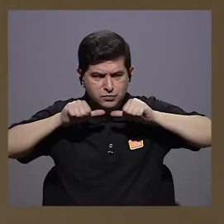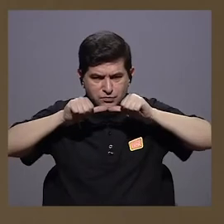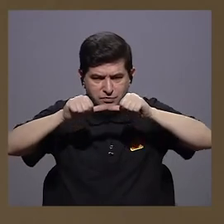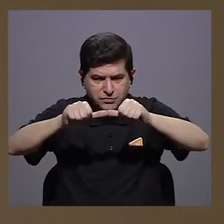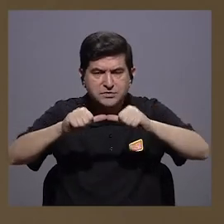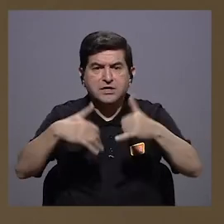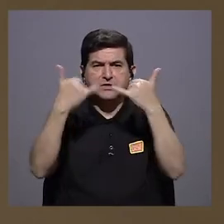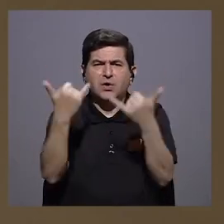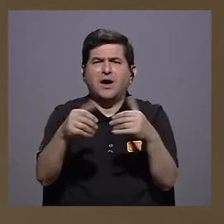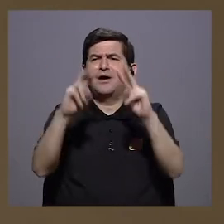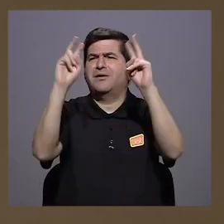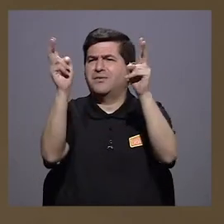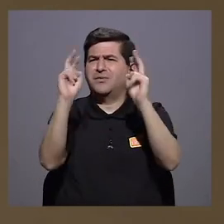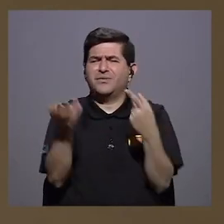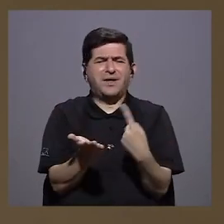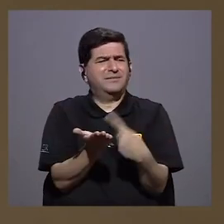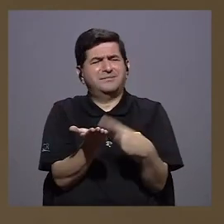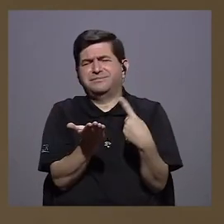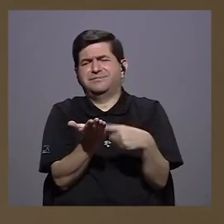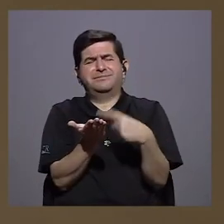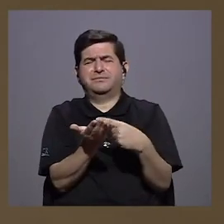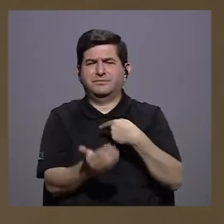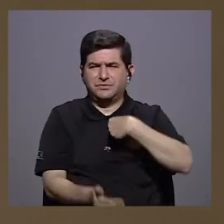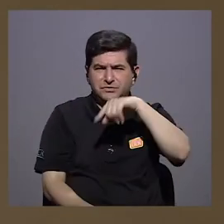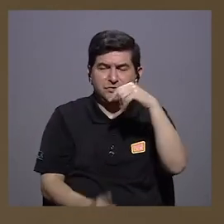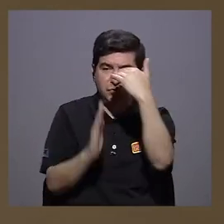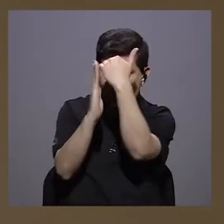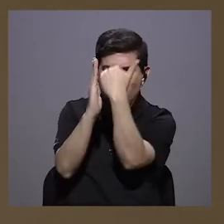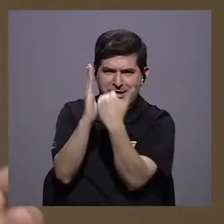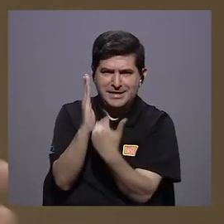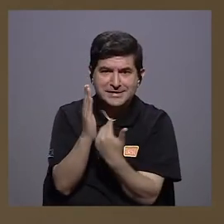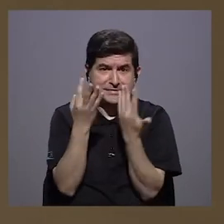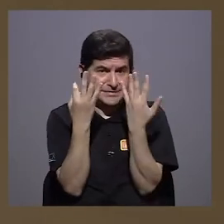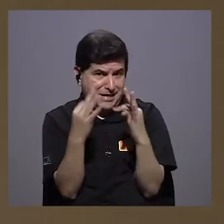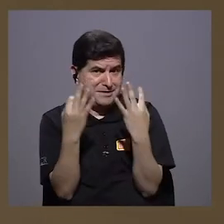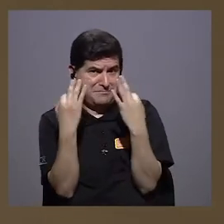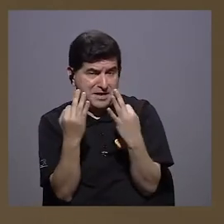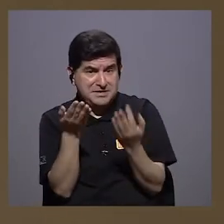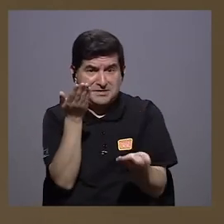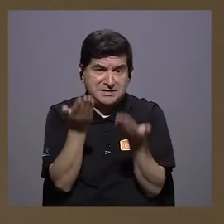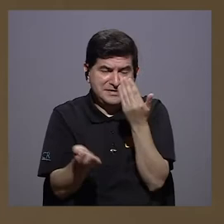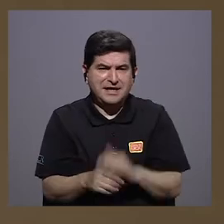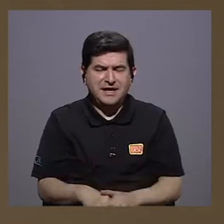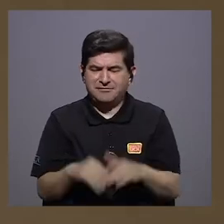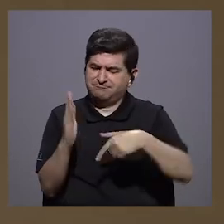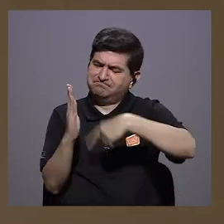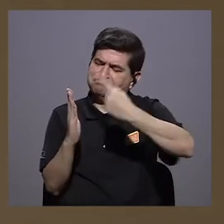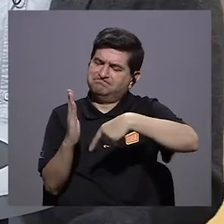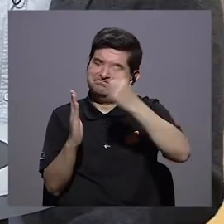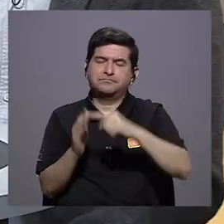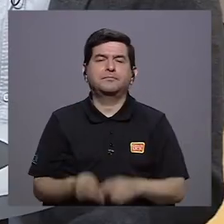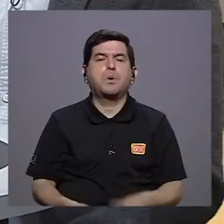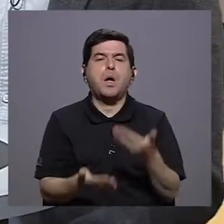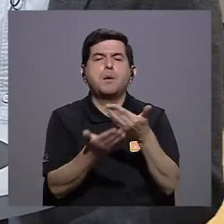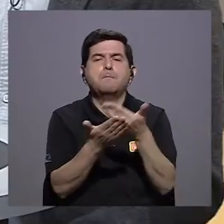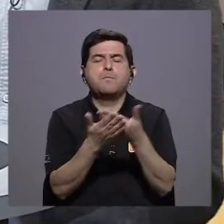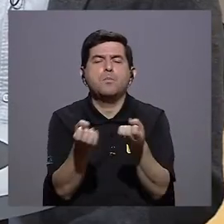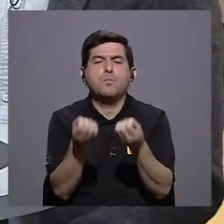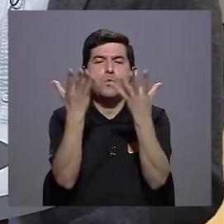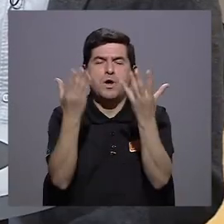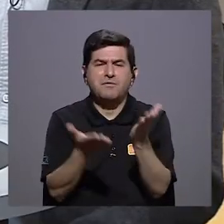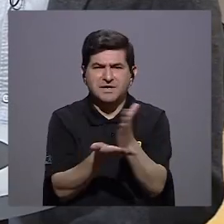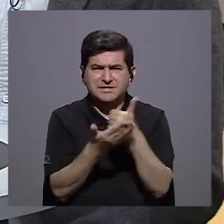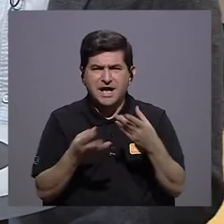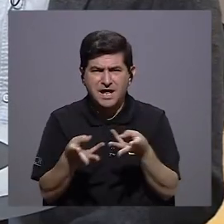ruta. En estos días hay muchos temas que son de discusión. Le voy a hacer una lista y vamos tratando de hacer ese chequeo. ¿Pruebas masivas